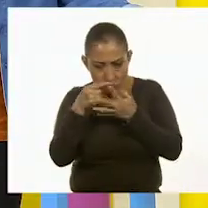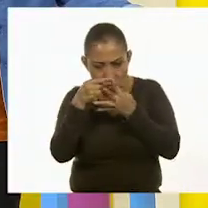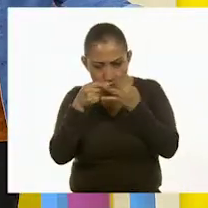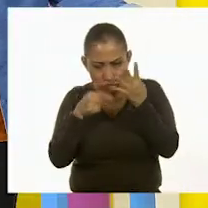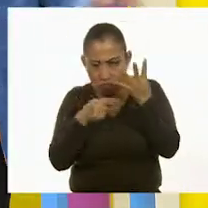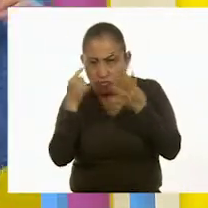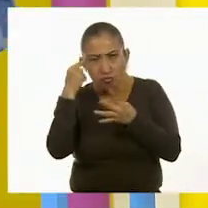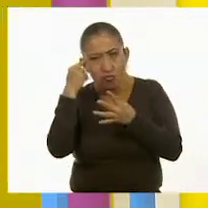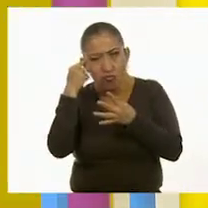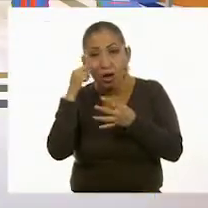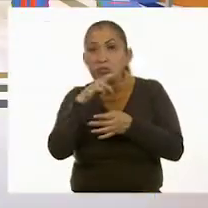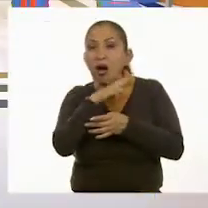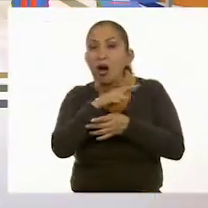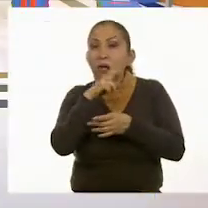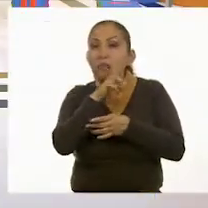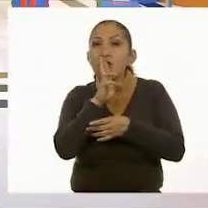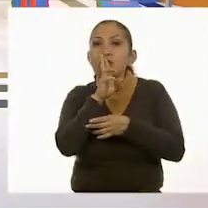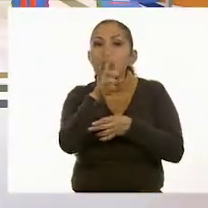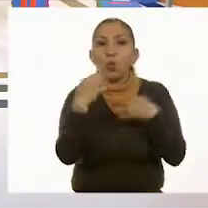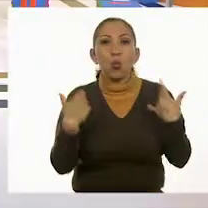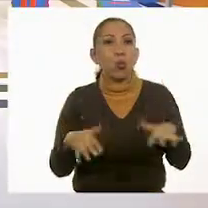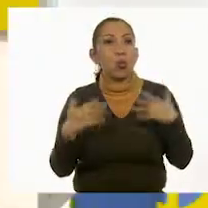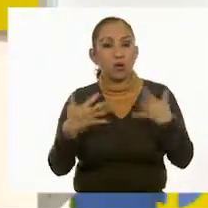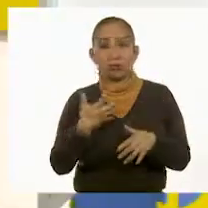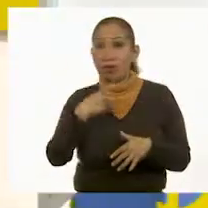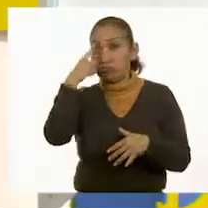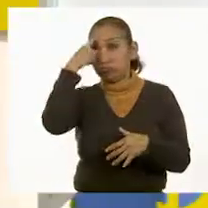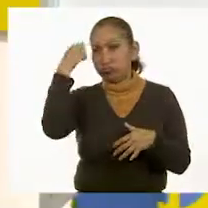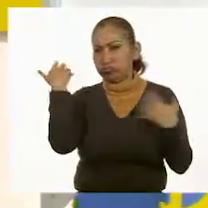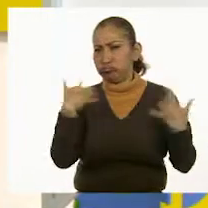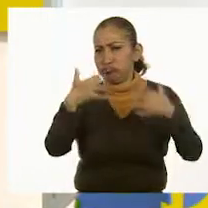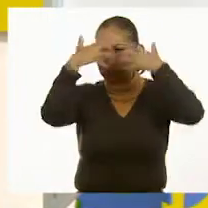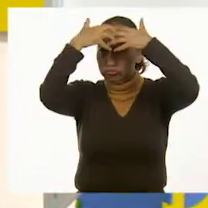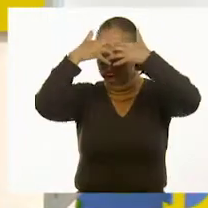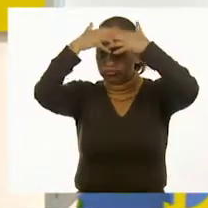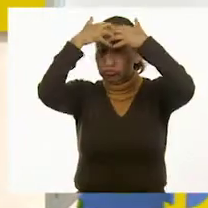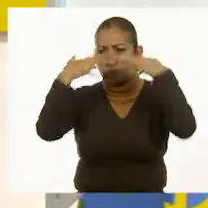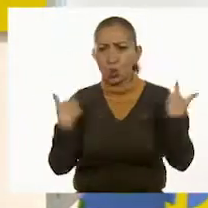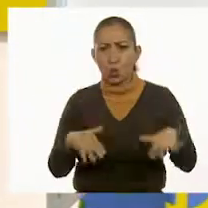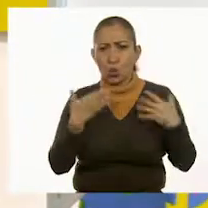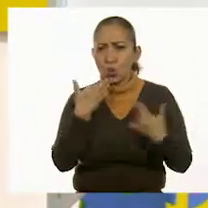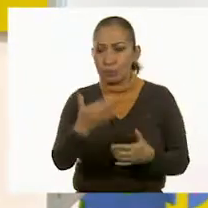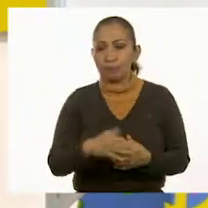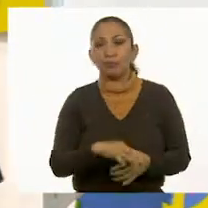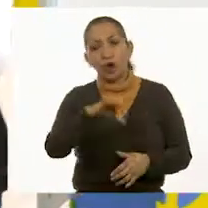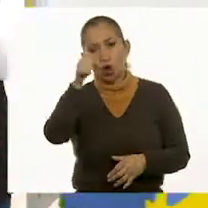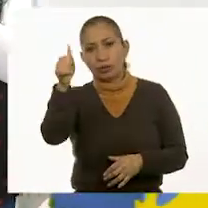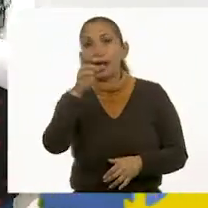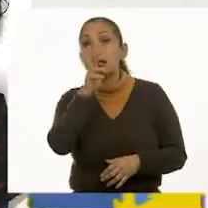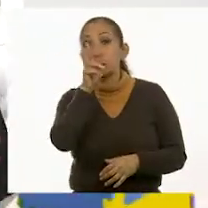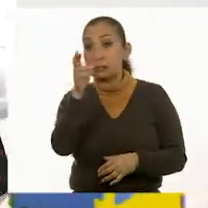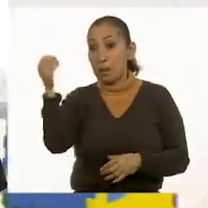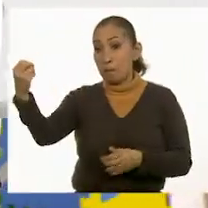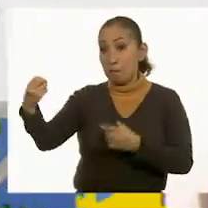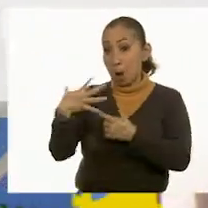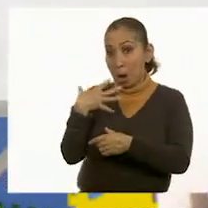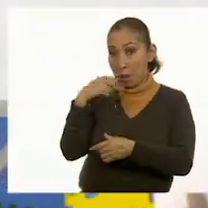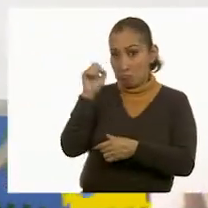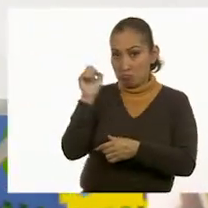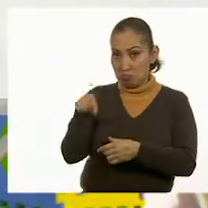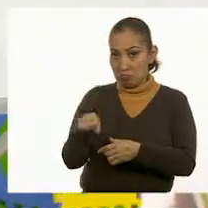Rapidísimo. Rapidísimo pudo contestar esto. Es que ya tienen una agilidad mental muy buena. Sí. Vamos a ver otra respuesta que nos mandaron.